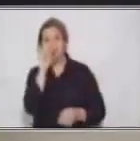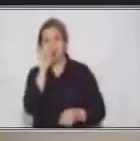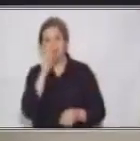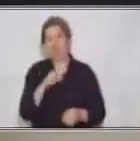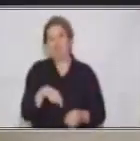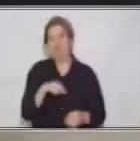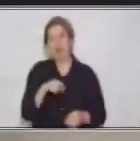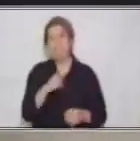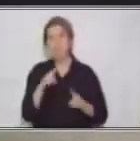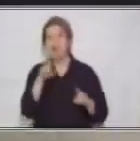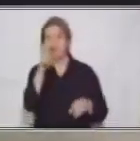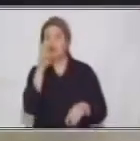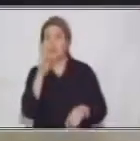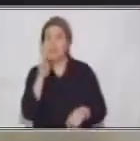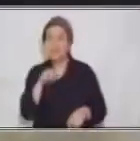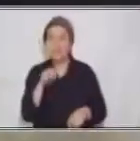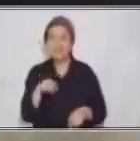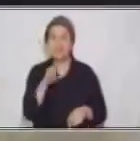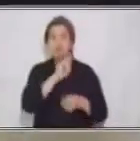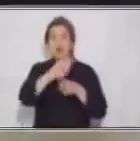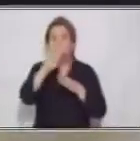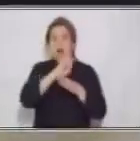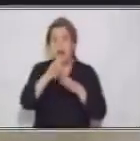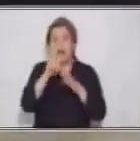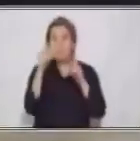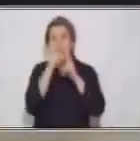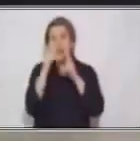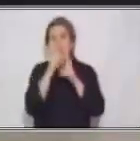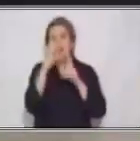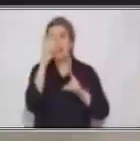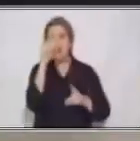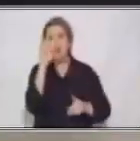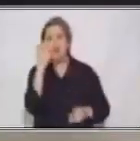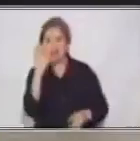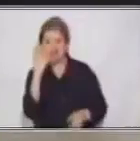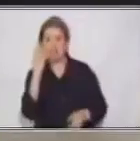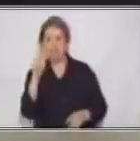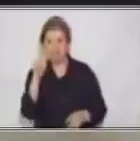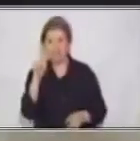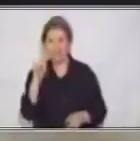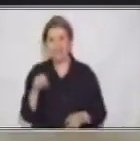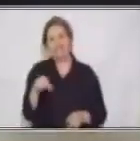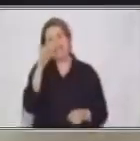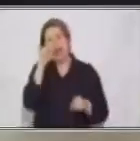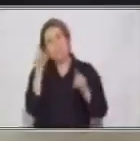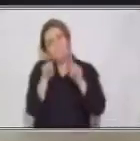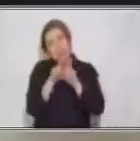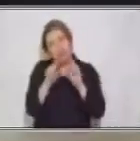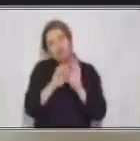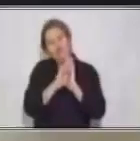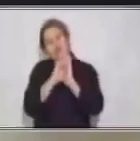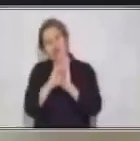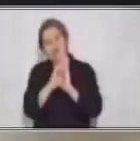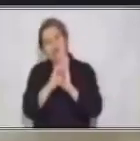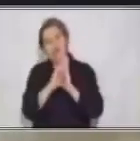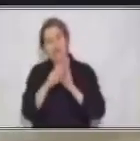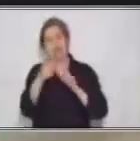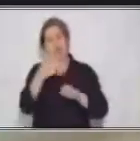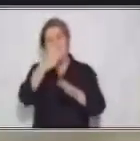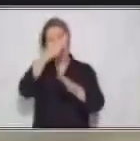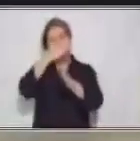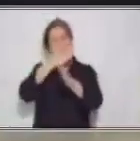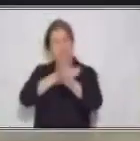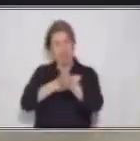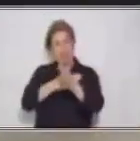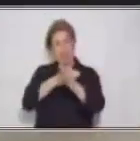Desde, desde, denota tiempo, lugar. Desde lejanos tiempos, ¿verdad? Ya va el